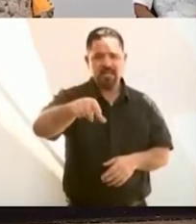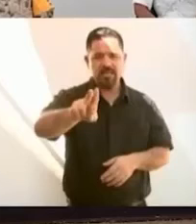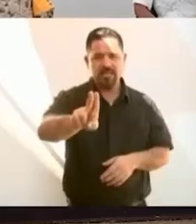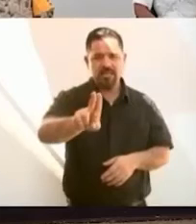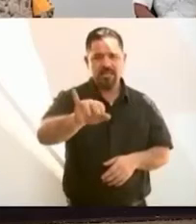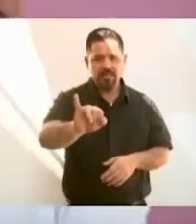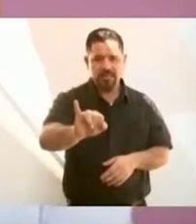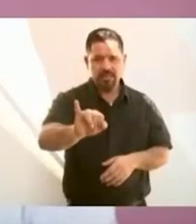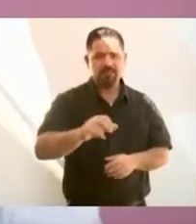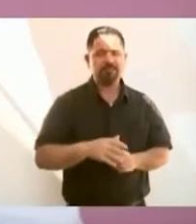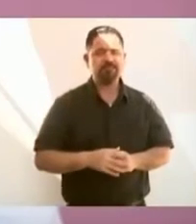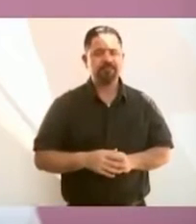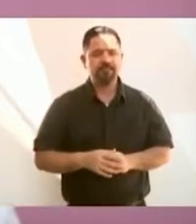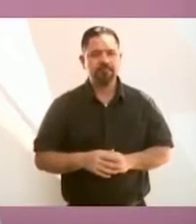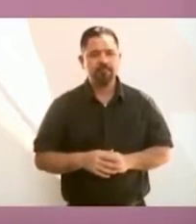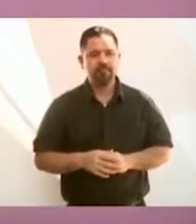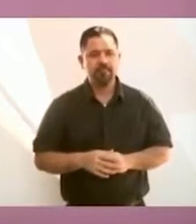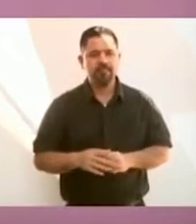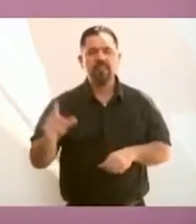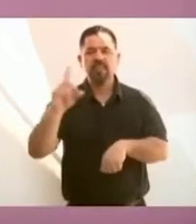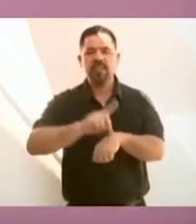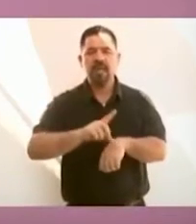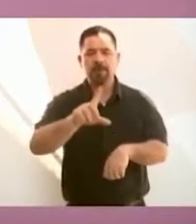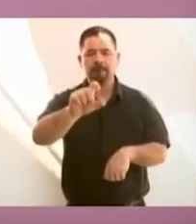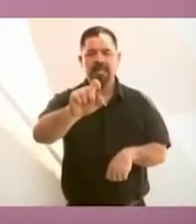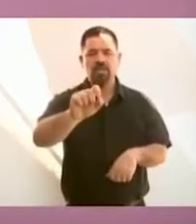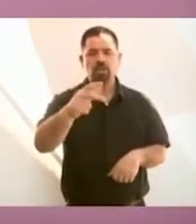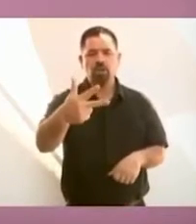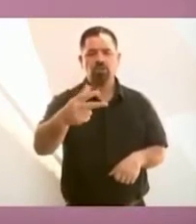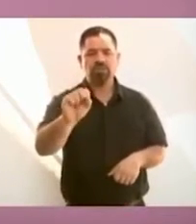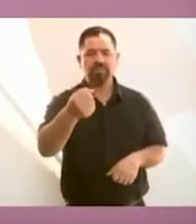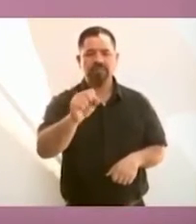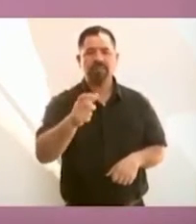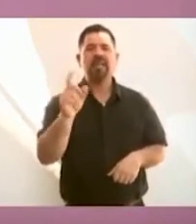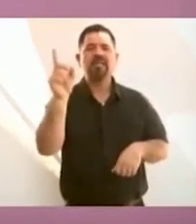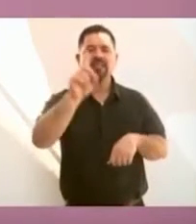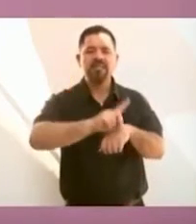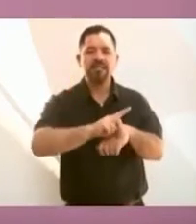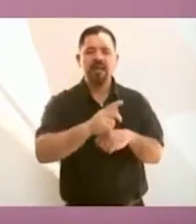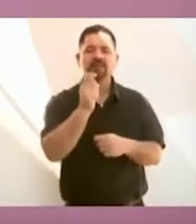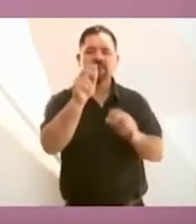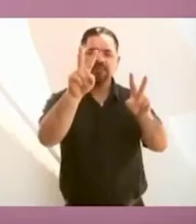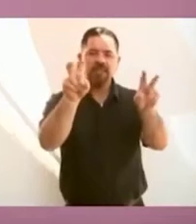septiembre va a ser el día del perdón. Estamos